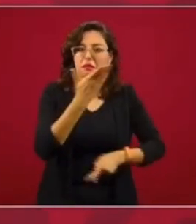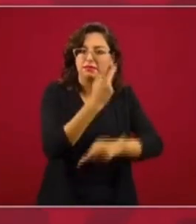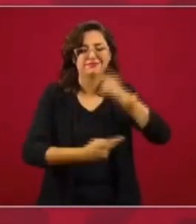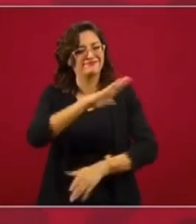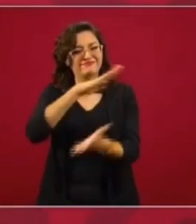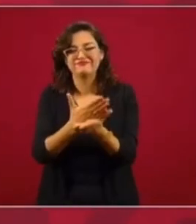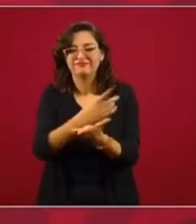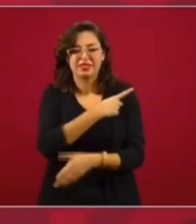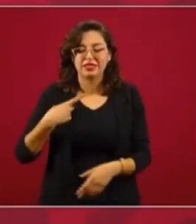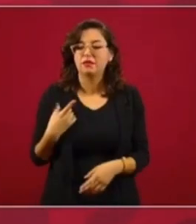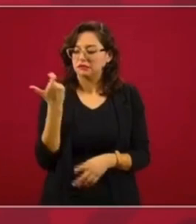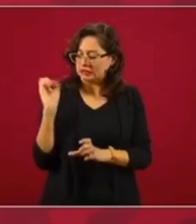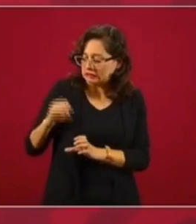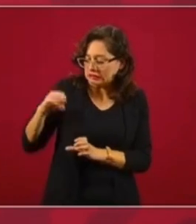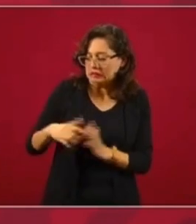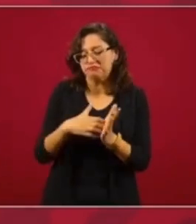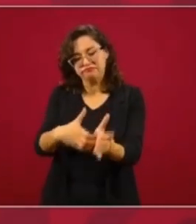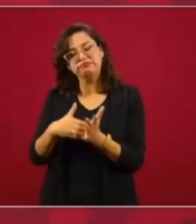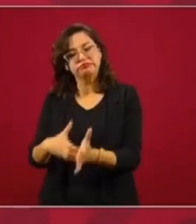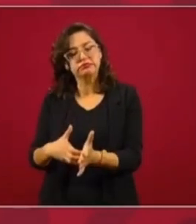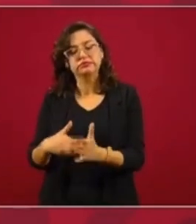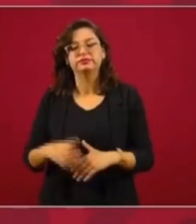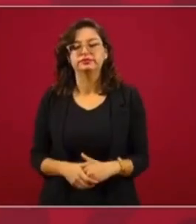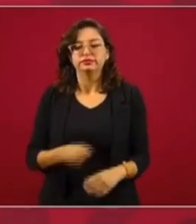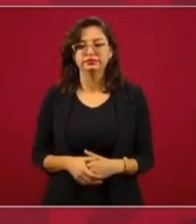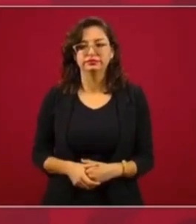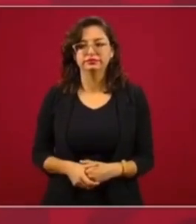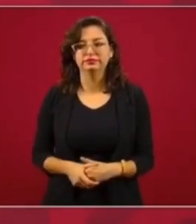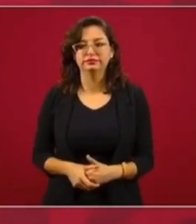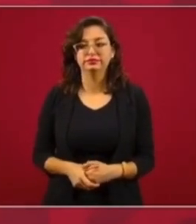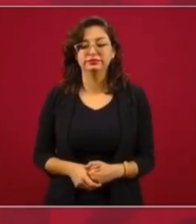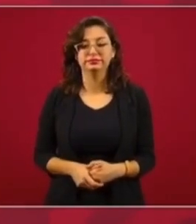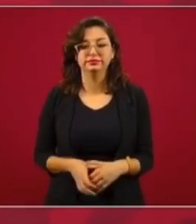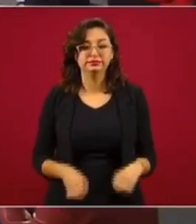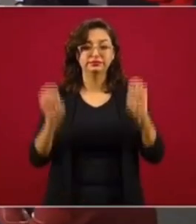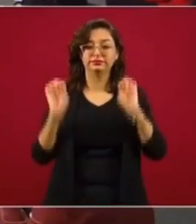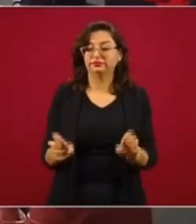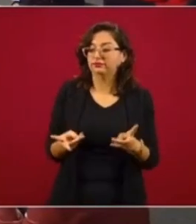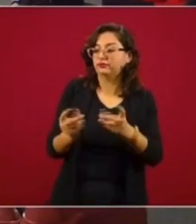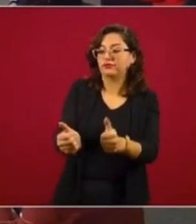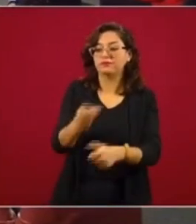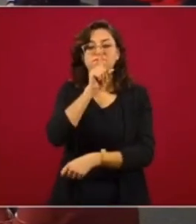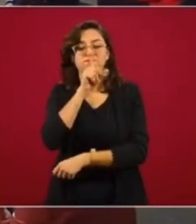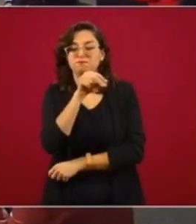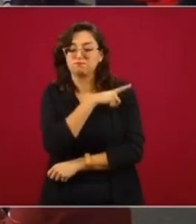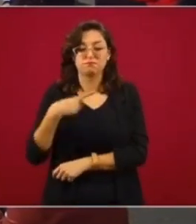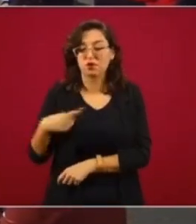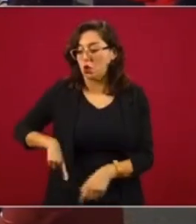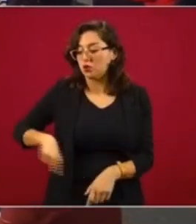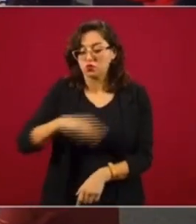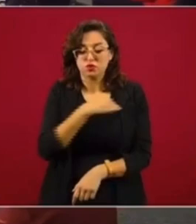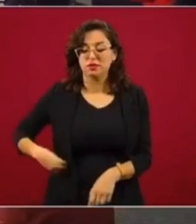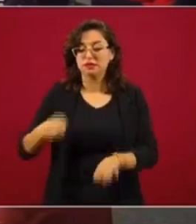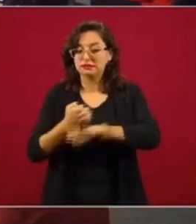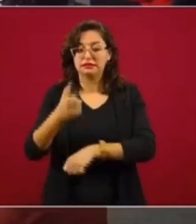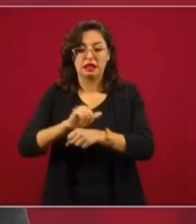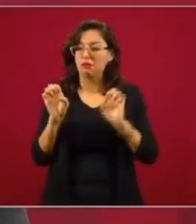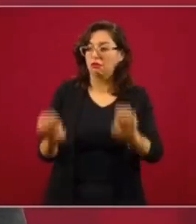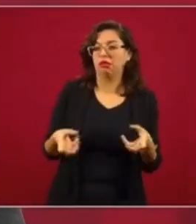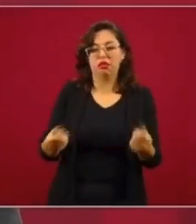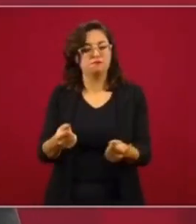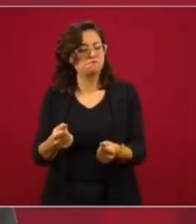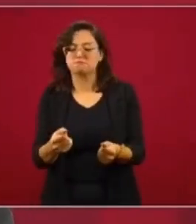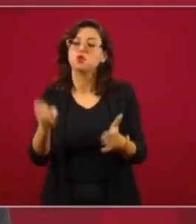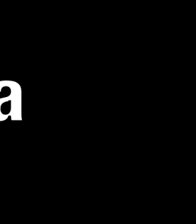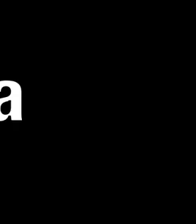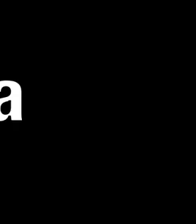haya ahorros. Que haya austeridad. Que no haya lujos en los gobiernos municipales, los gobiernos estatales. Todas esas reformas